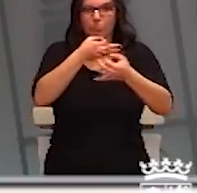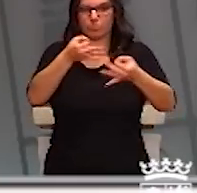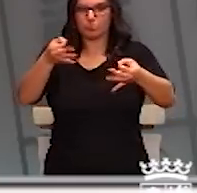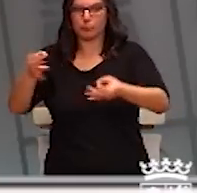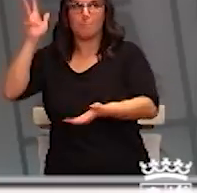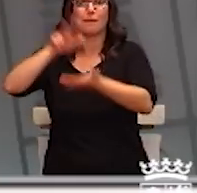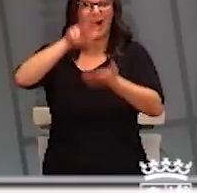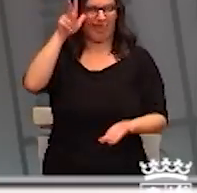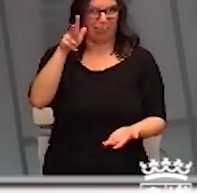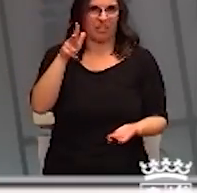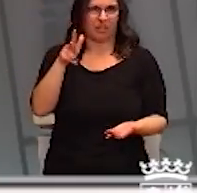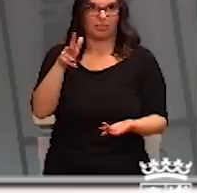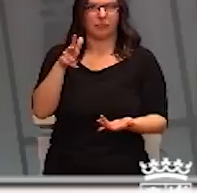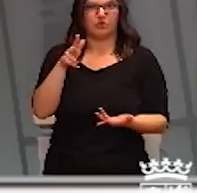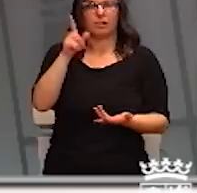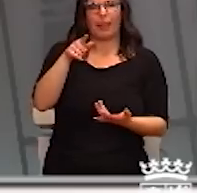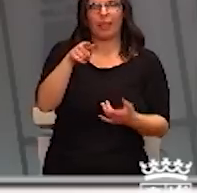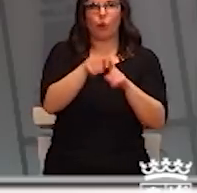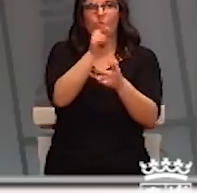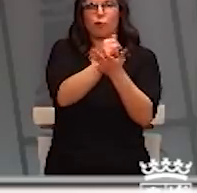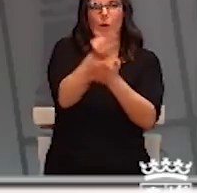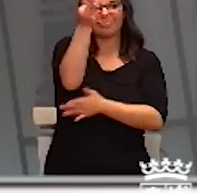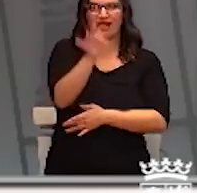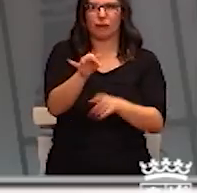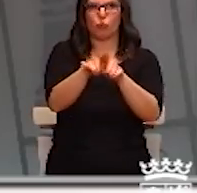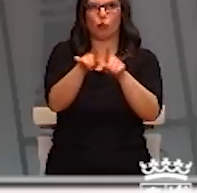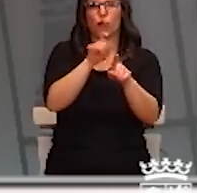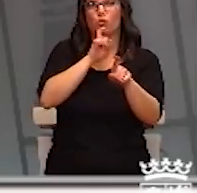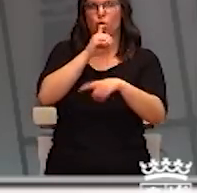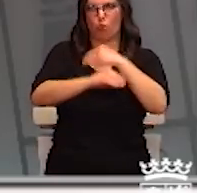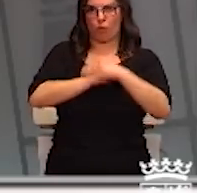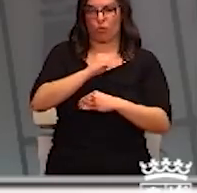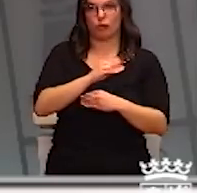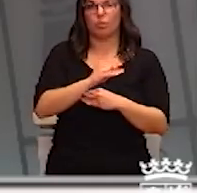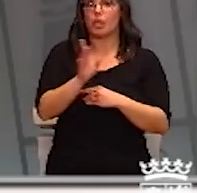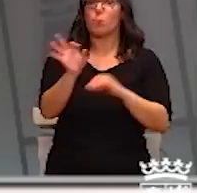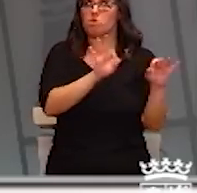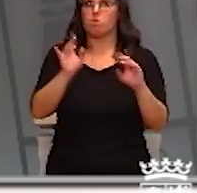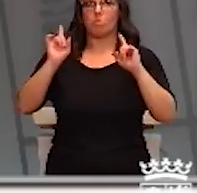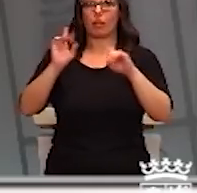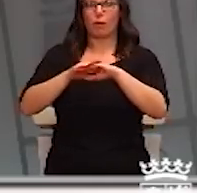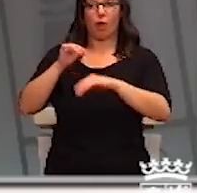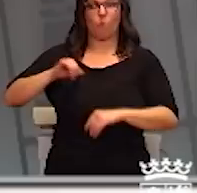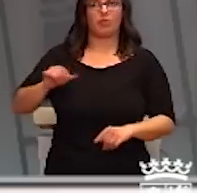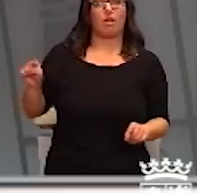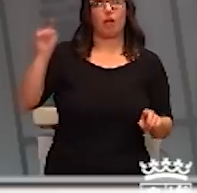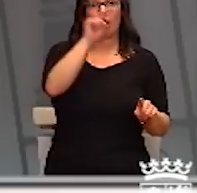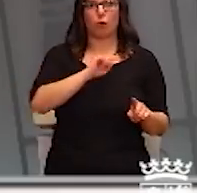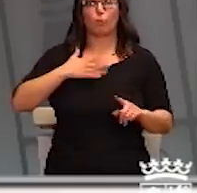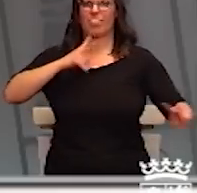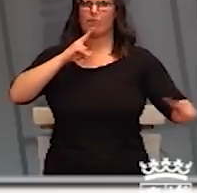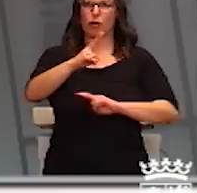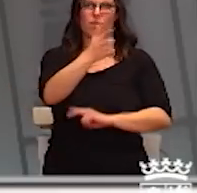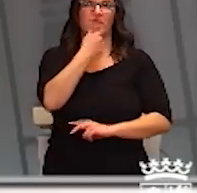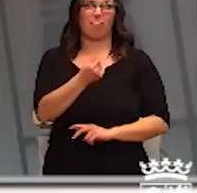tener en cuenta los test cómo funcionan, pero en principio vamos a estar preparados para que en todos los hospitales dar una respuesta más